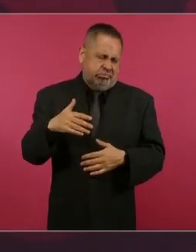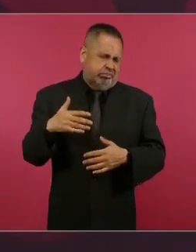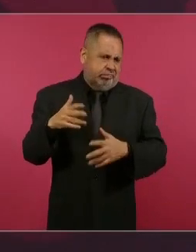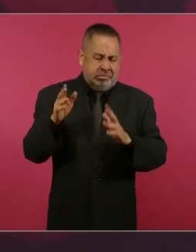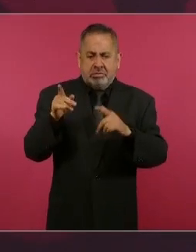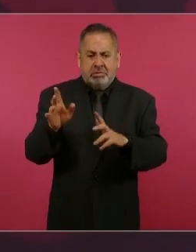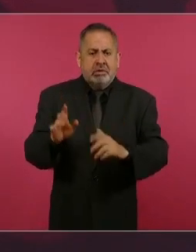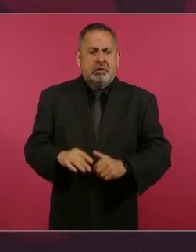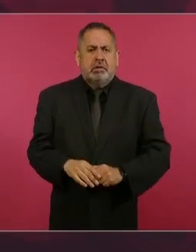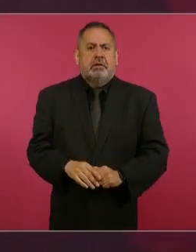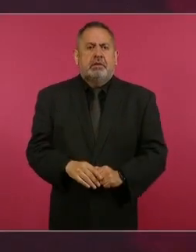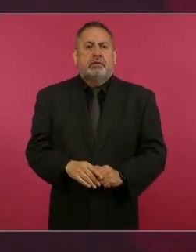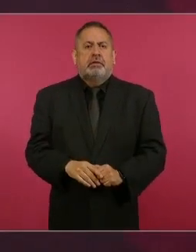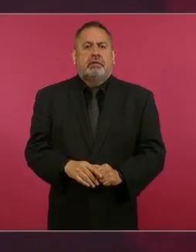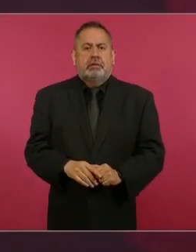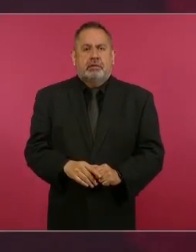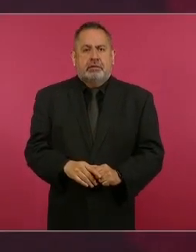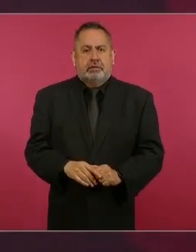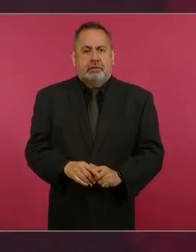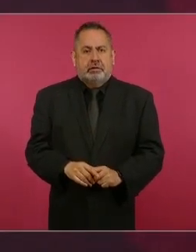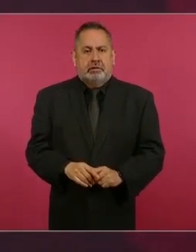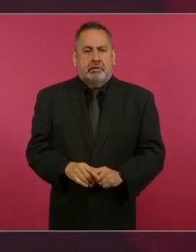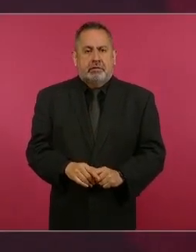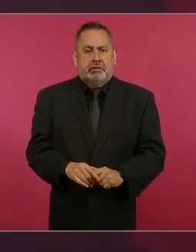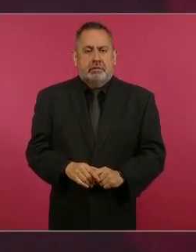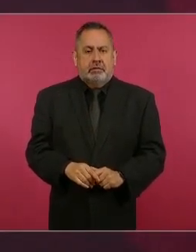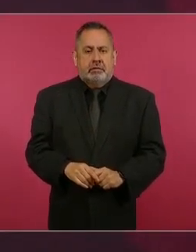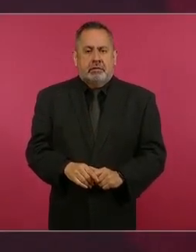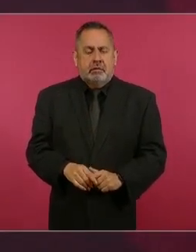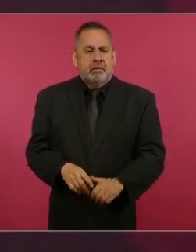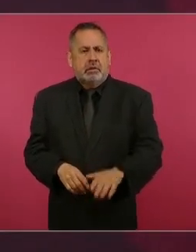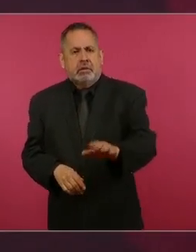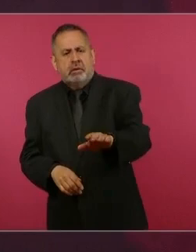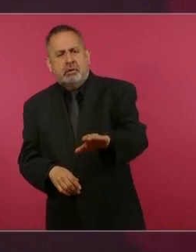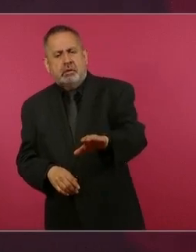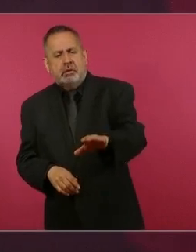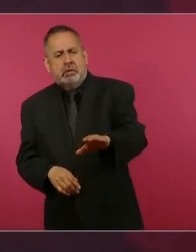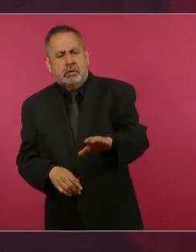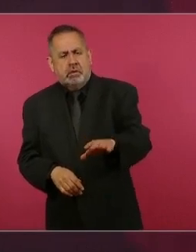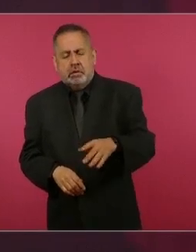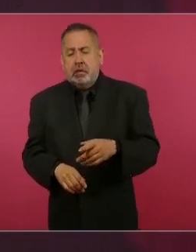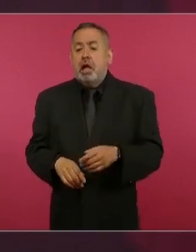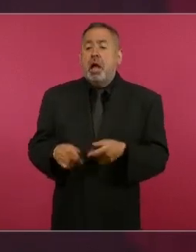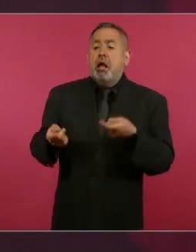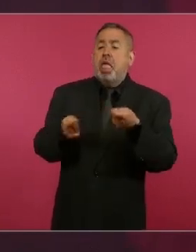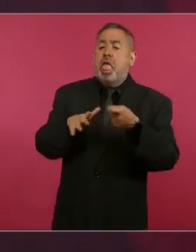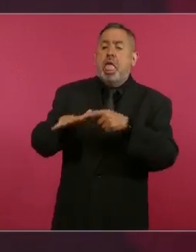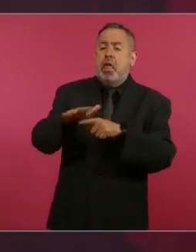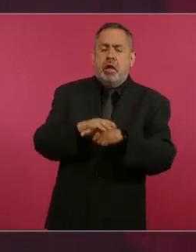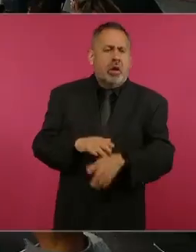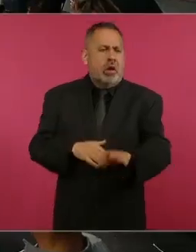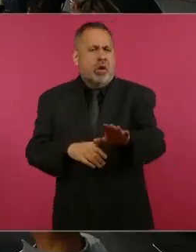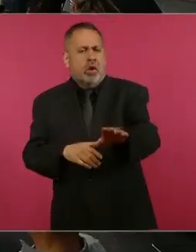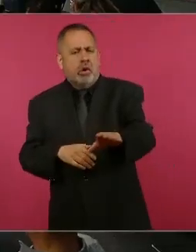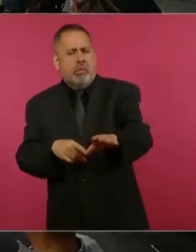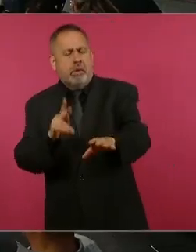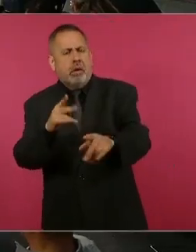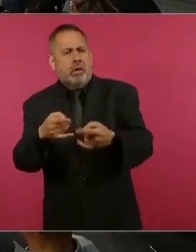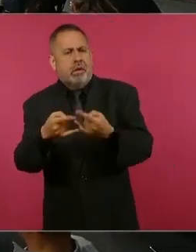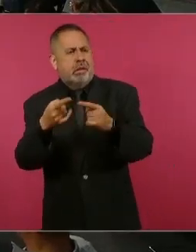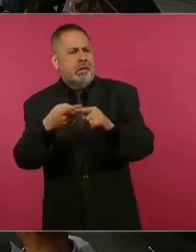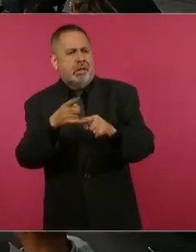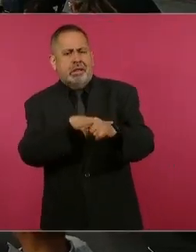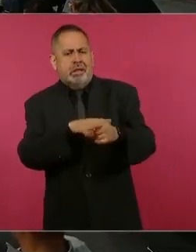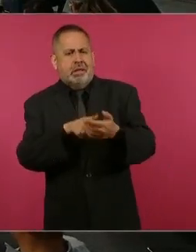no es manipulable. Pero tomando en cuenta este antecedente que